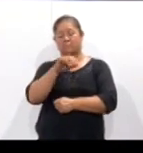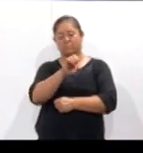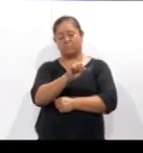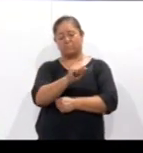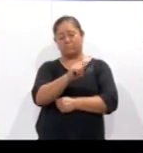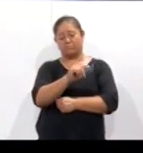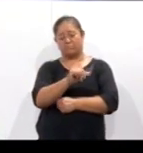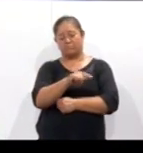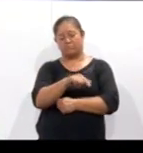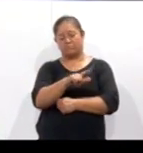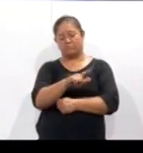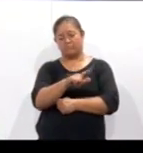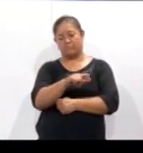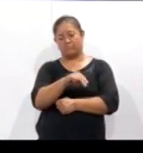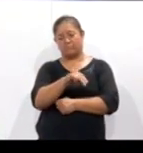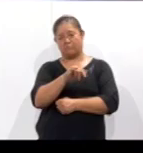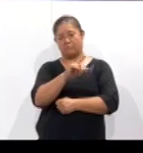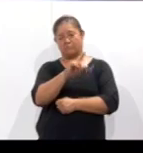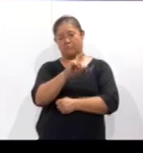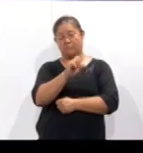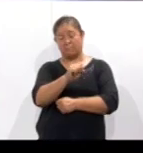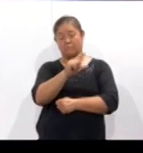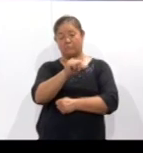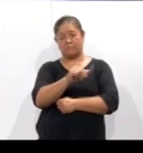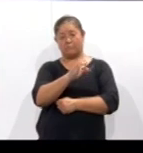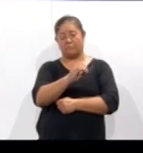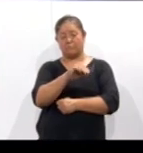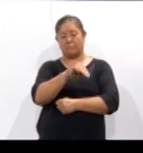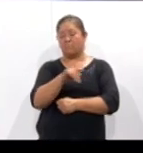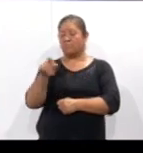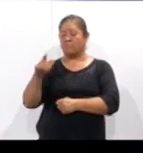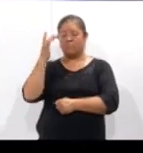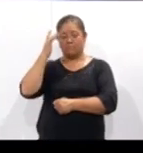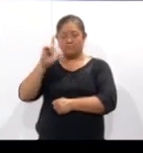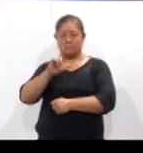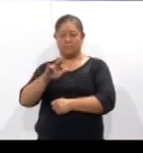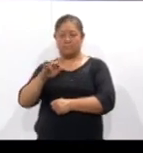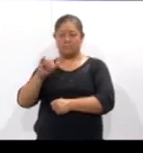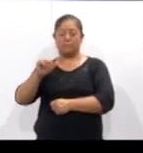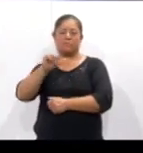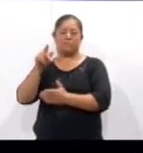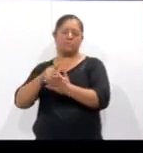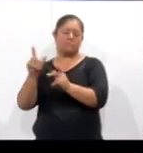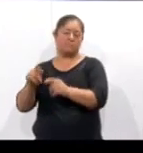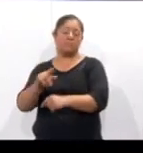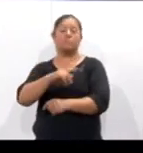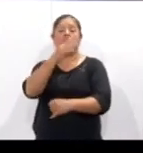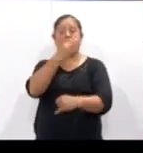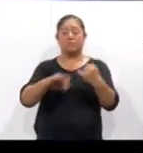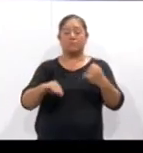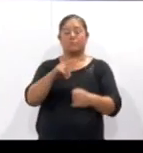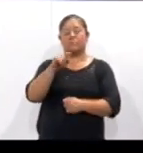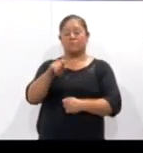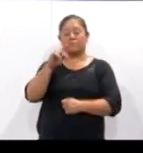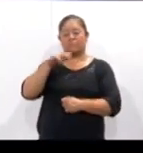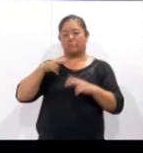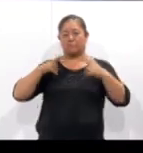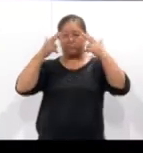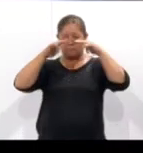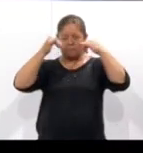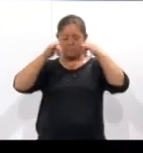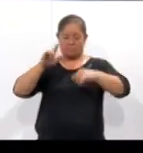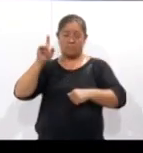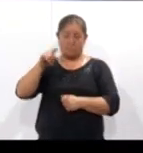en el Centro de las Artes, en San Luis Apisaquito. Y culminará el día de mañana en Huamantla, si usted tiene interés en